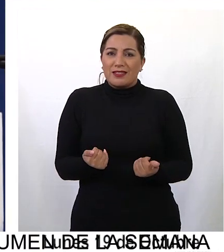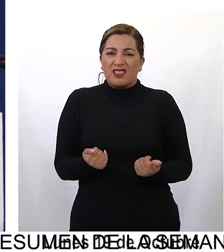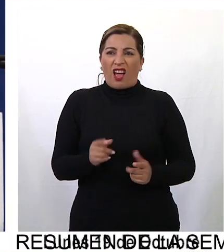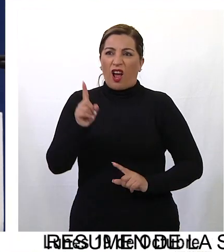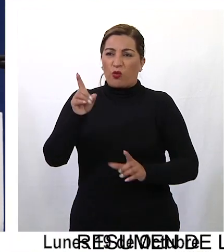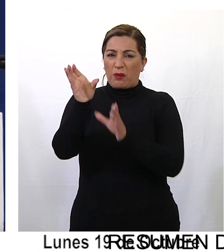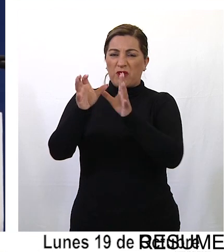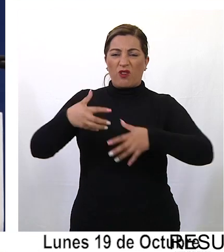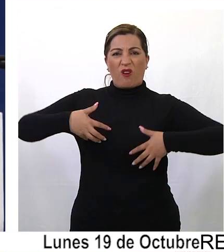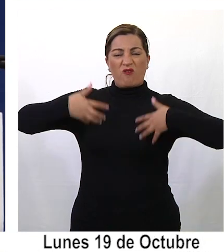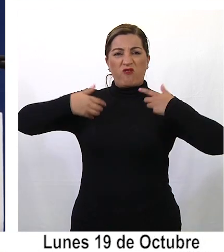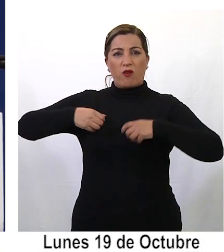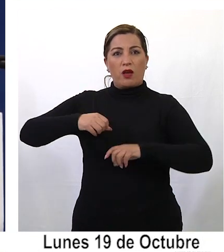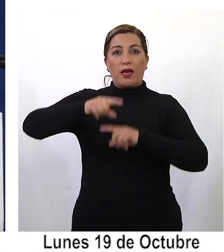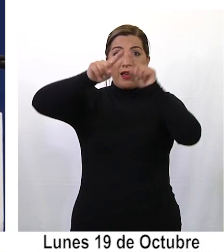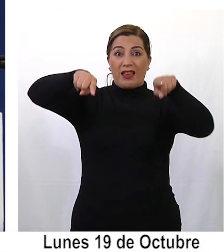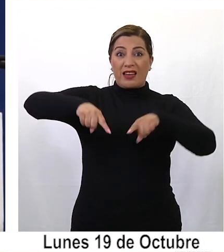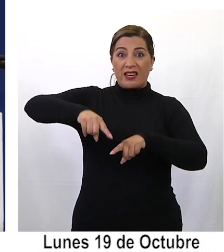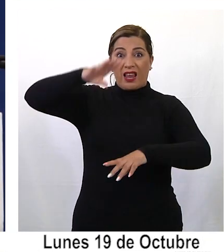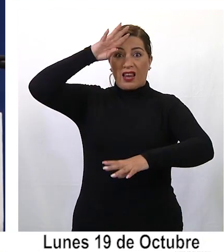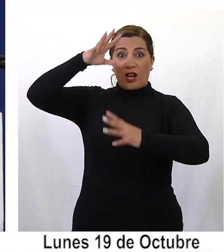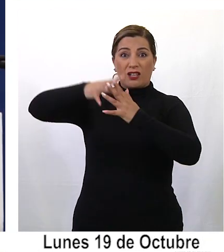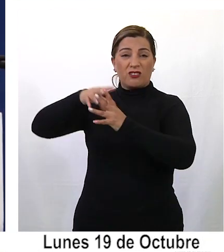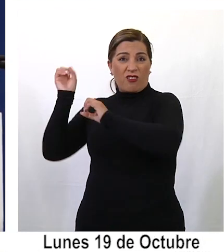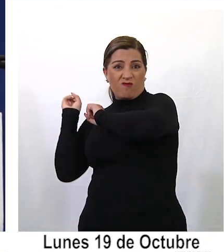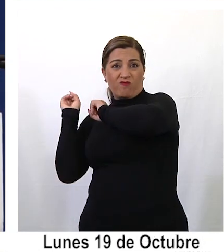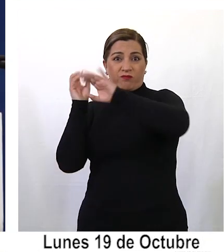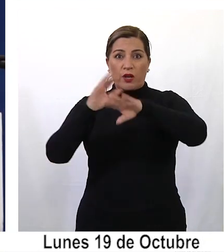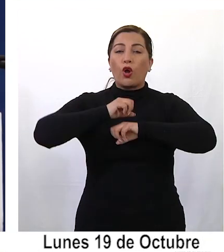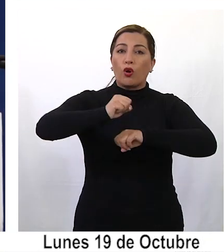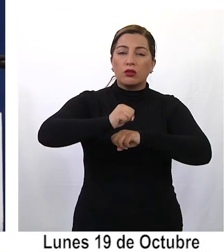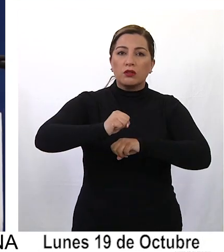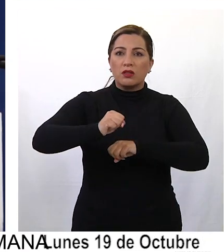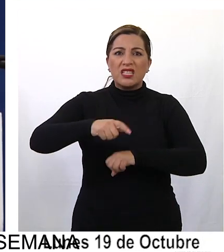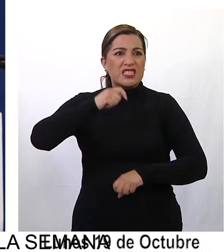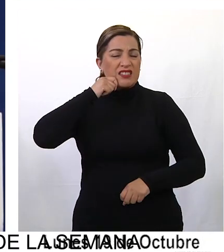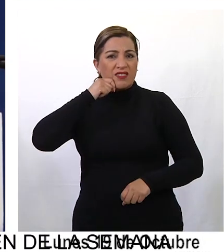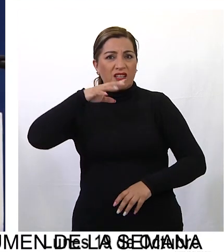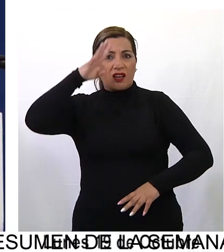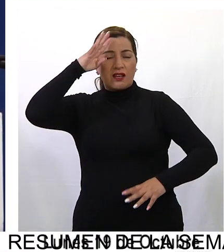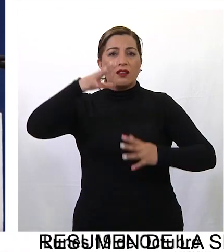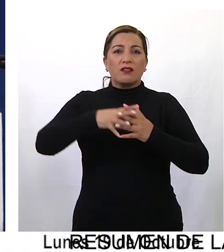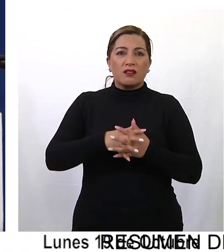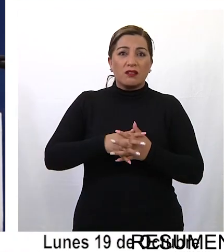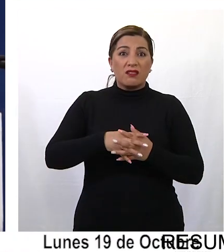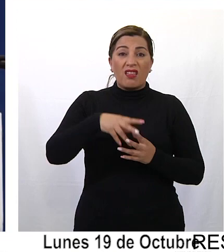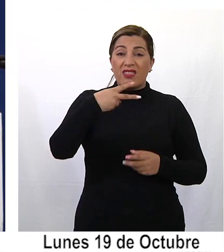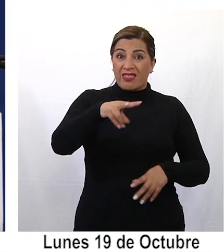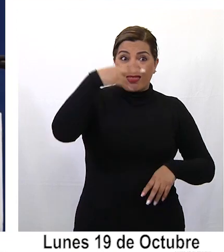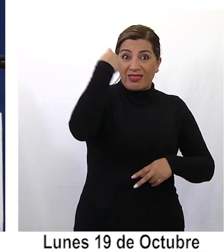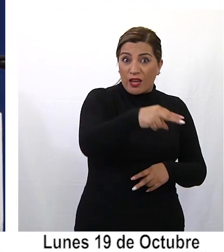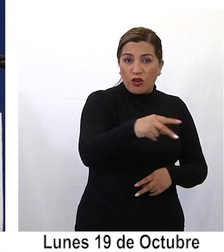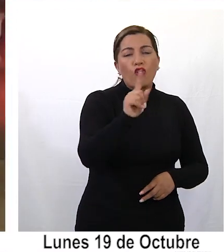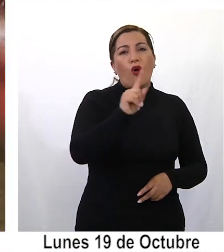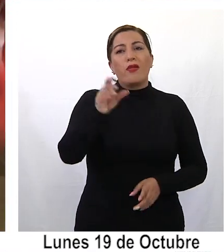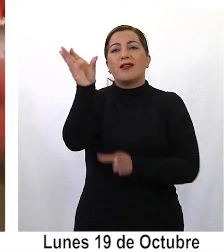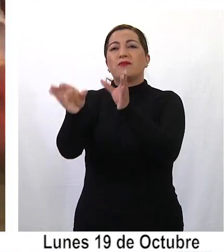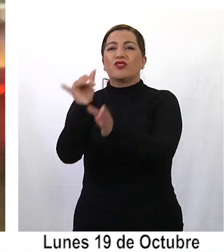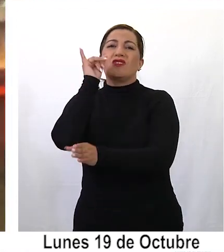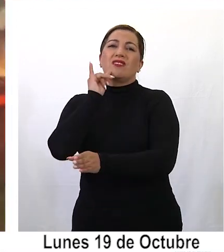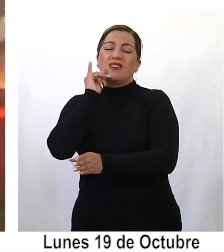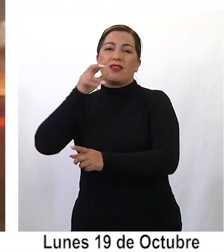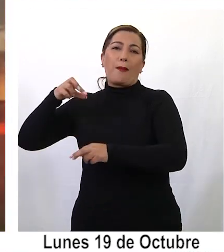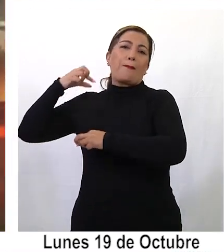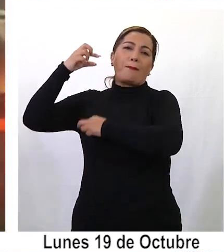violenta, en este caso contra el cuartel general de la sexta división, que no es un cuartel del ejército, es cuartel de lo hiquiqueño, es patrimonio de hiquiqueño.